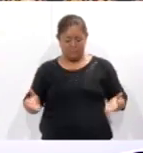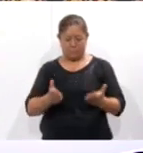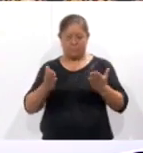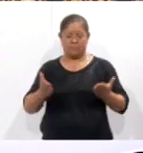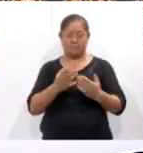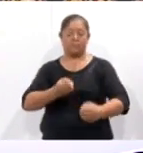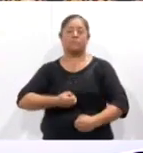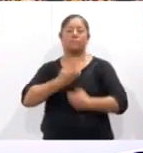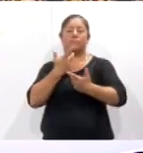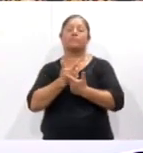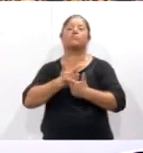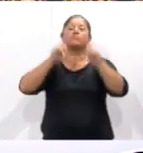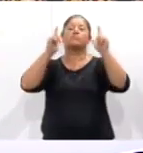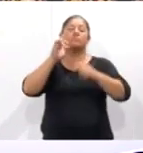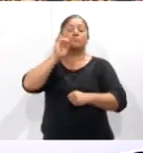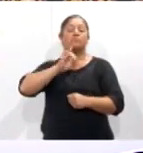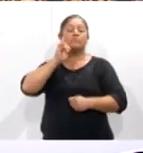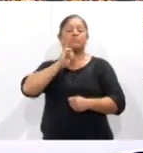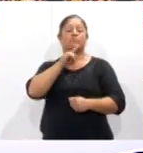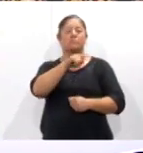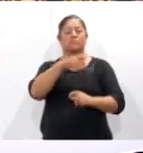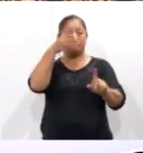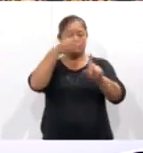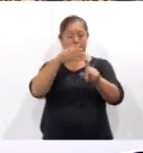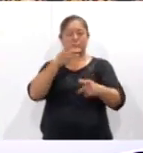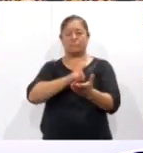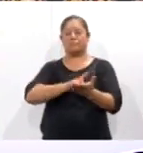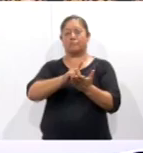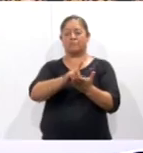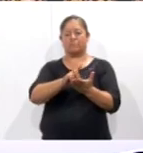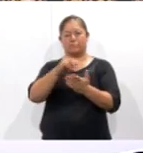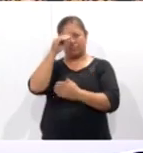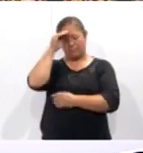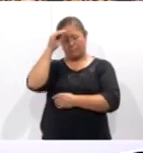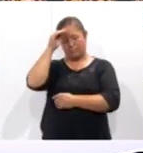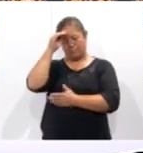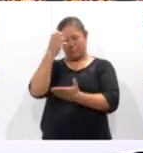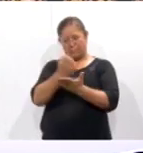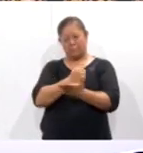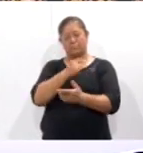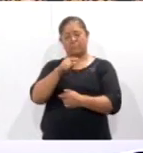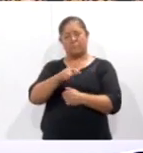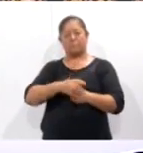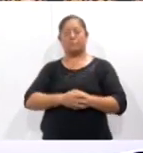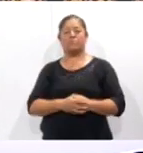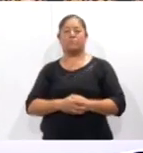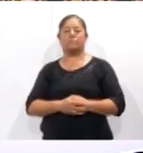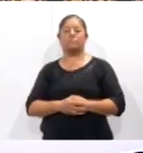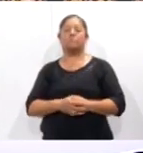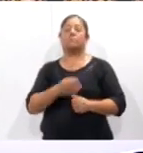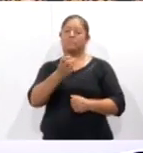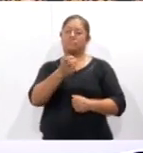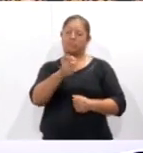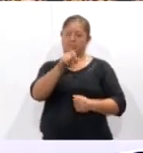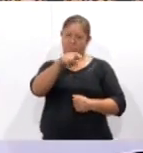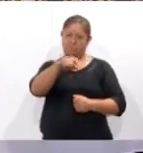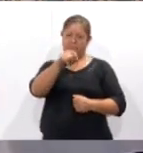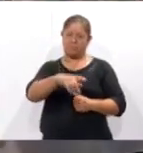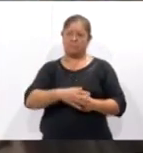libre expresión femenina en torno a los derechos y a la reflexión de los logros obtenidos en este mismo rubro.